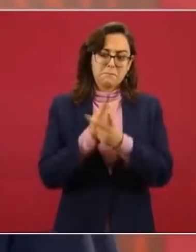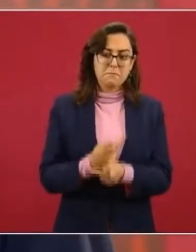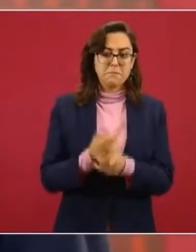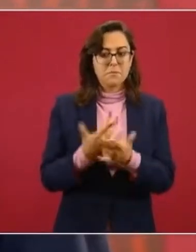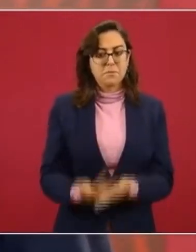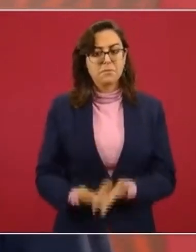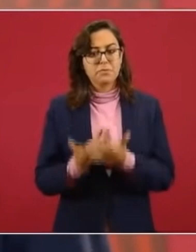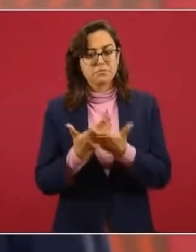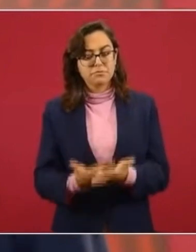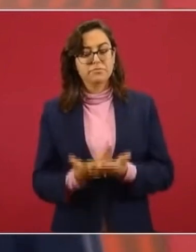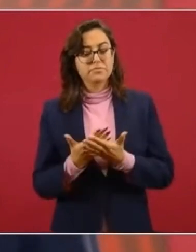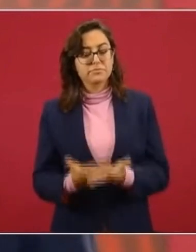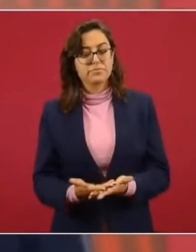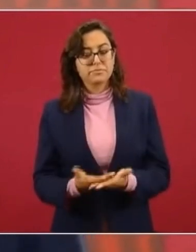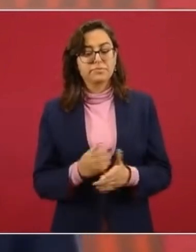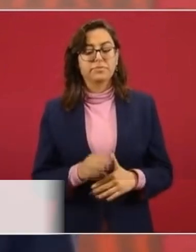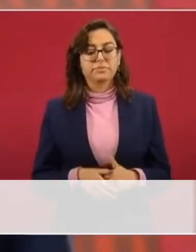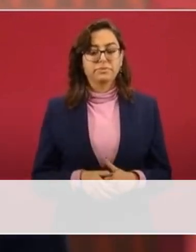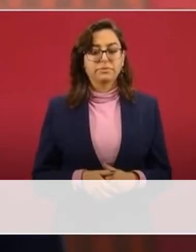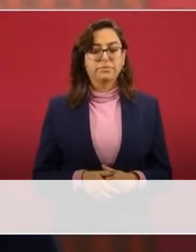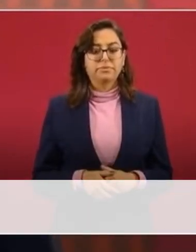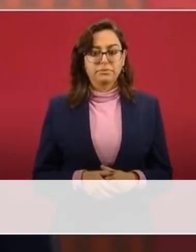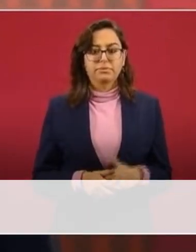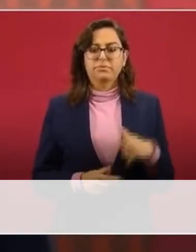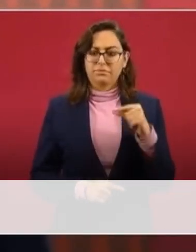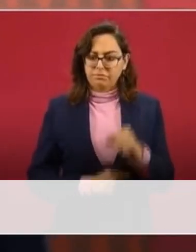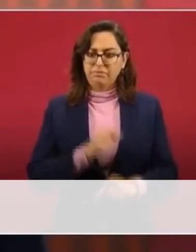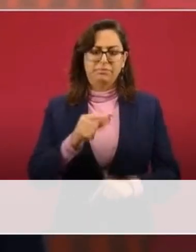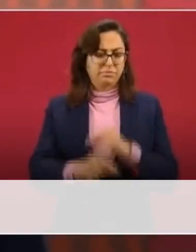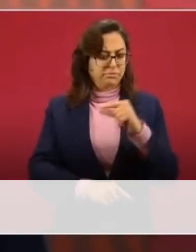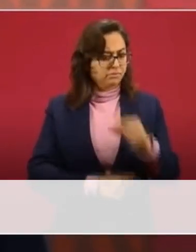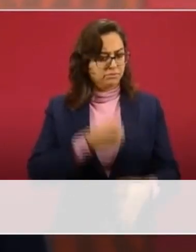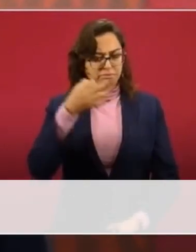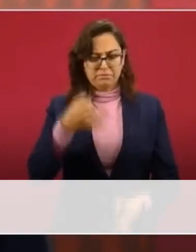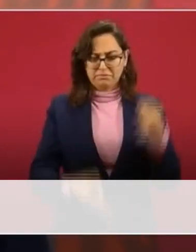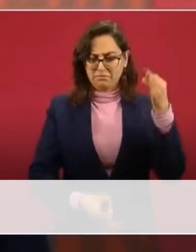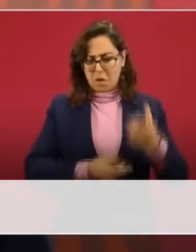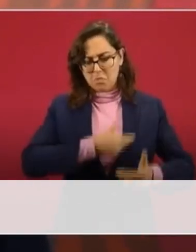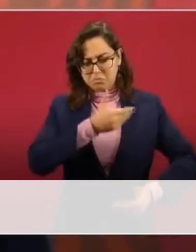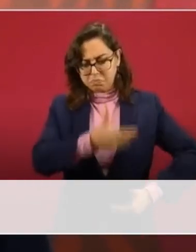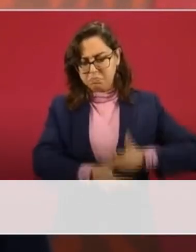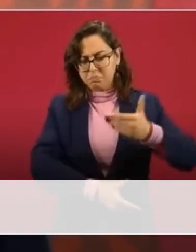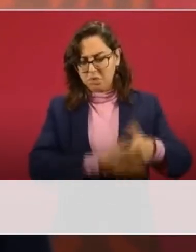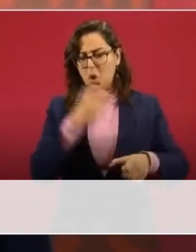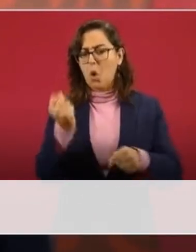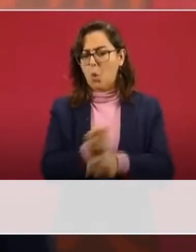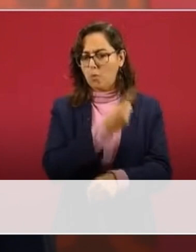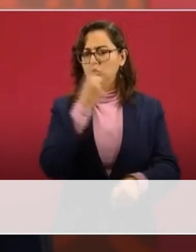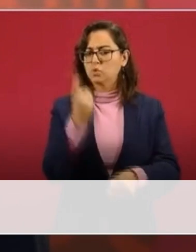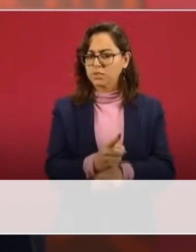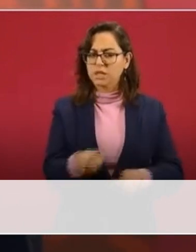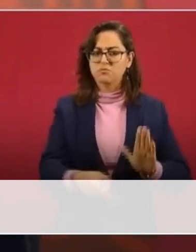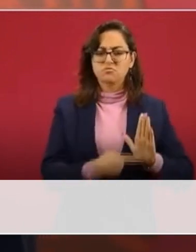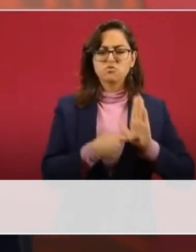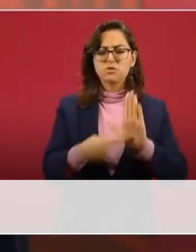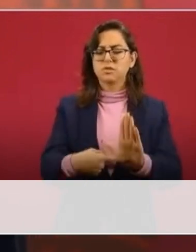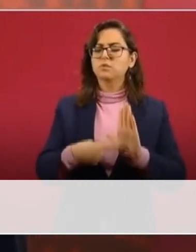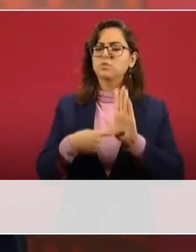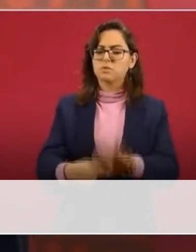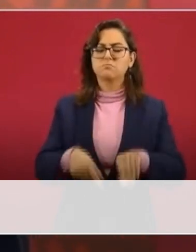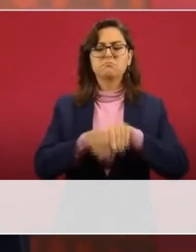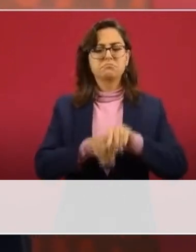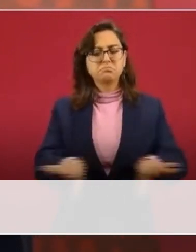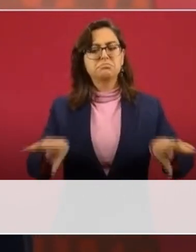va a haber oportunidad para ir conociendo todo el proceso, cómo se vaya presentando.